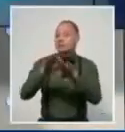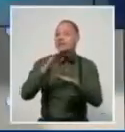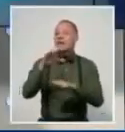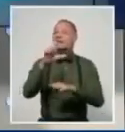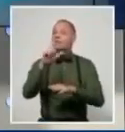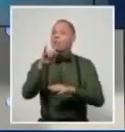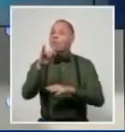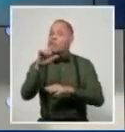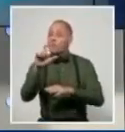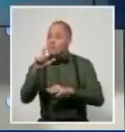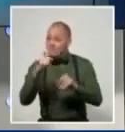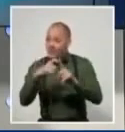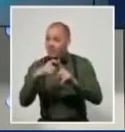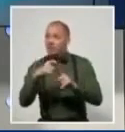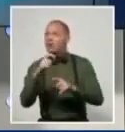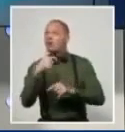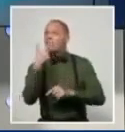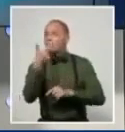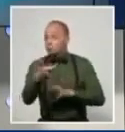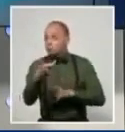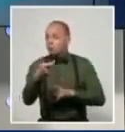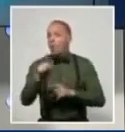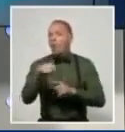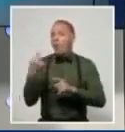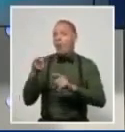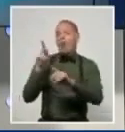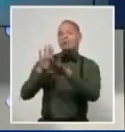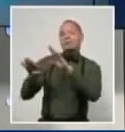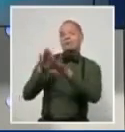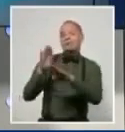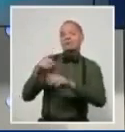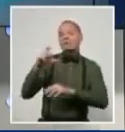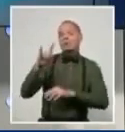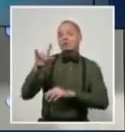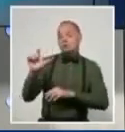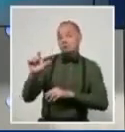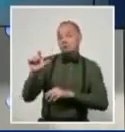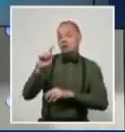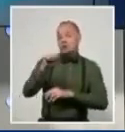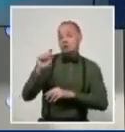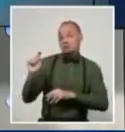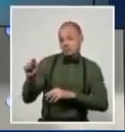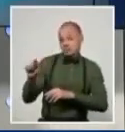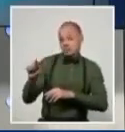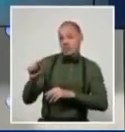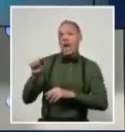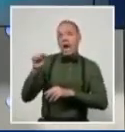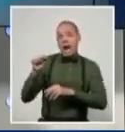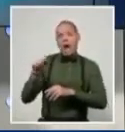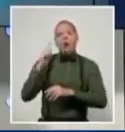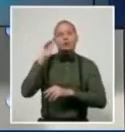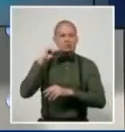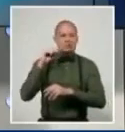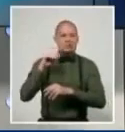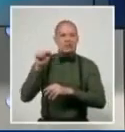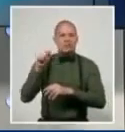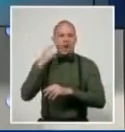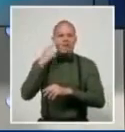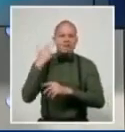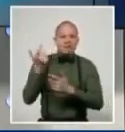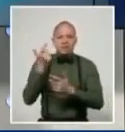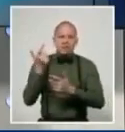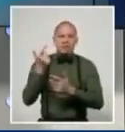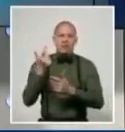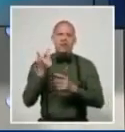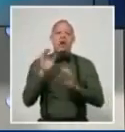con líneas económicas. Sin embargo, en la primera etapa, la oferta en MLC patinó a menudo. Con